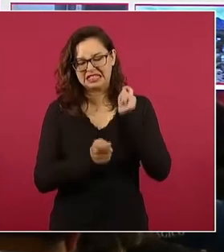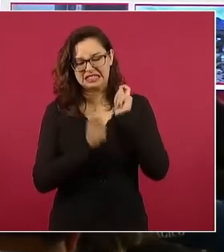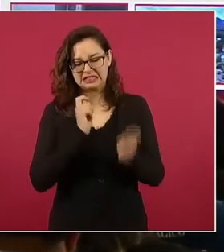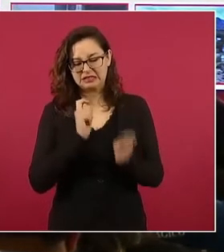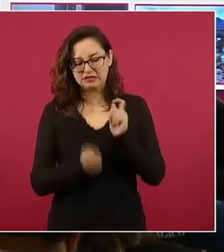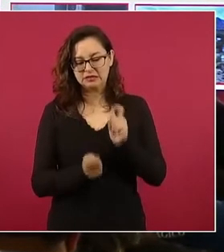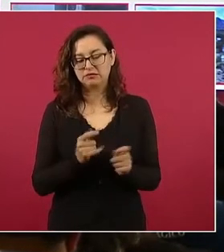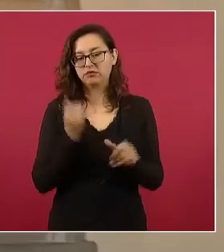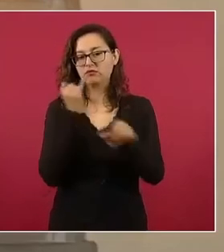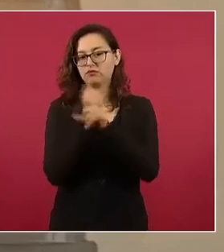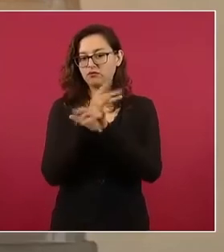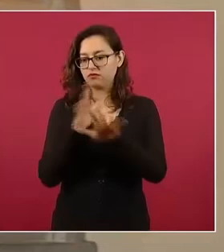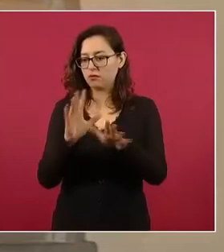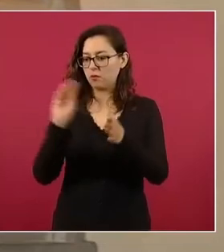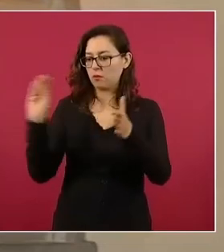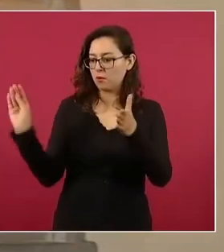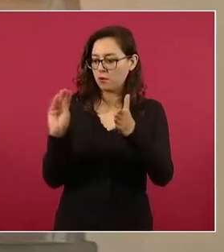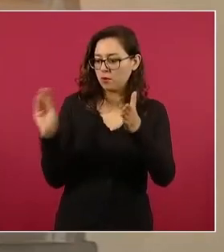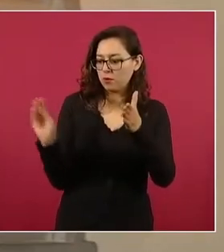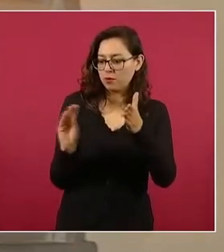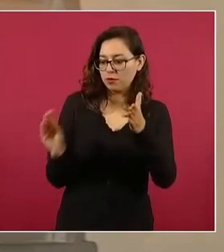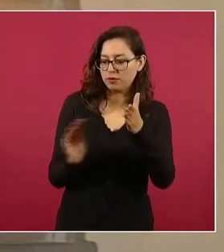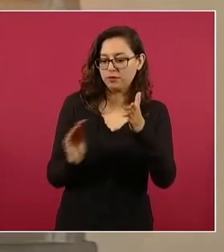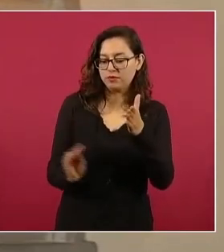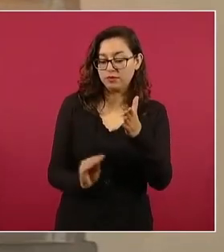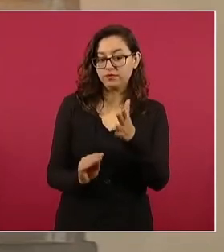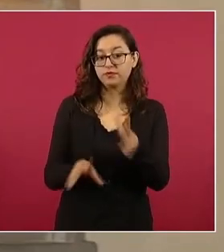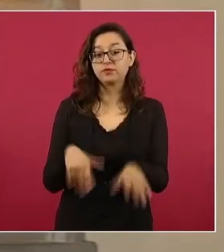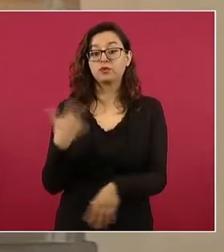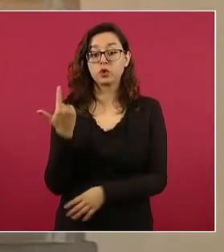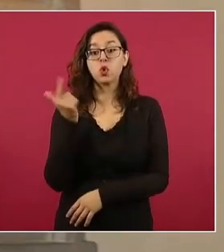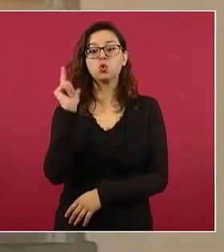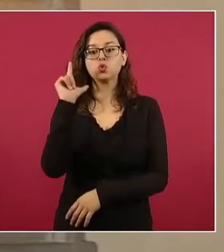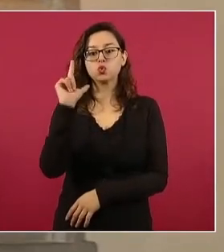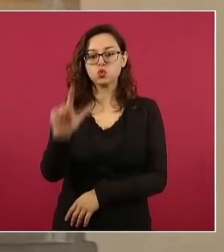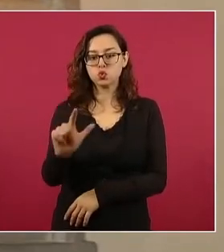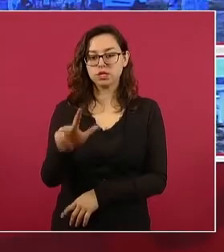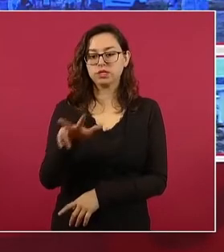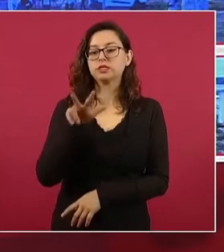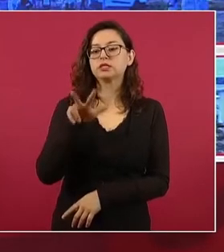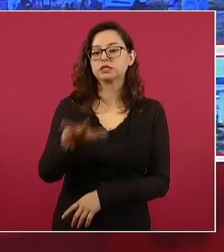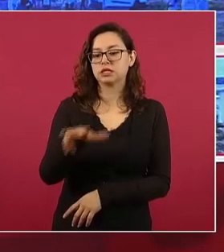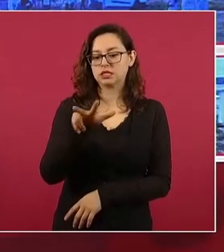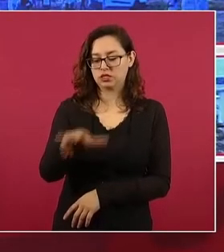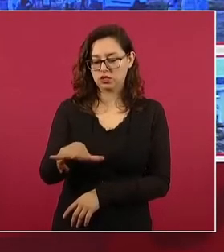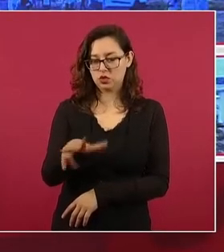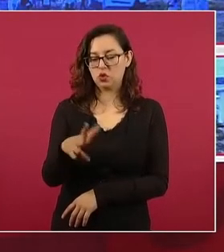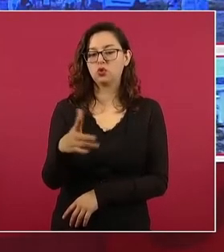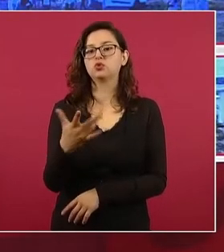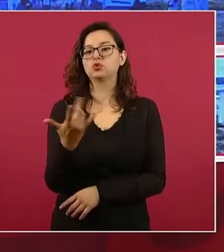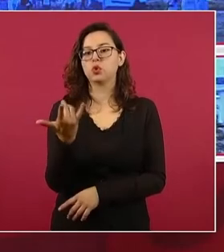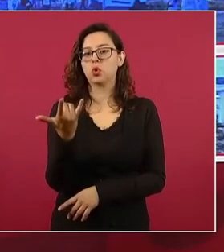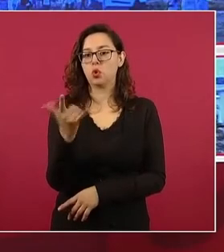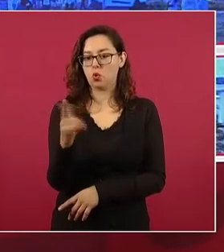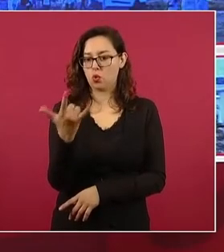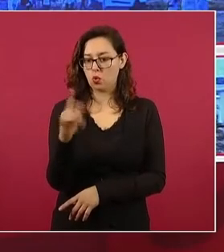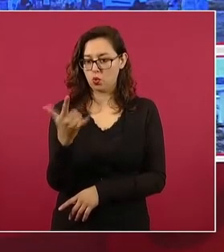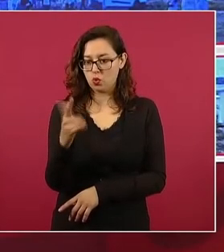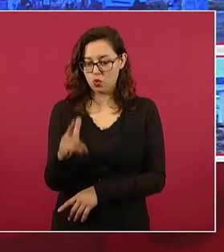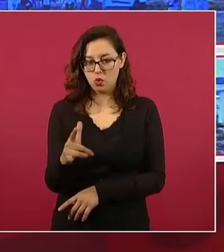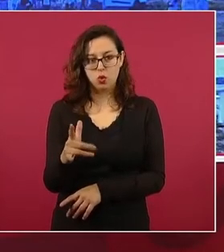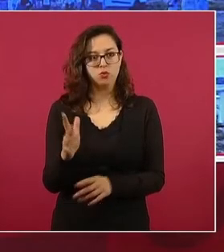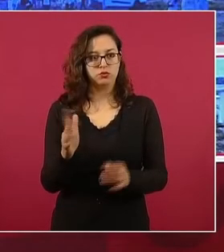unificar el informe. Y el día lunes 18 finalmente se realizará la reunión del Grupo